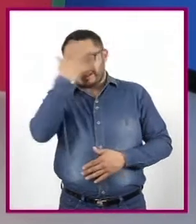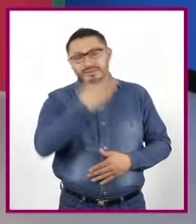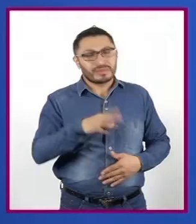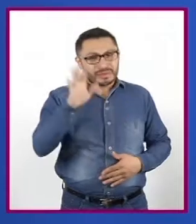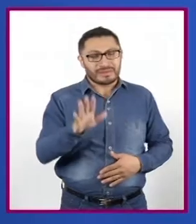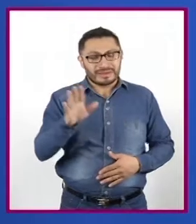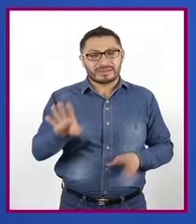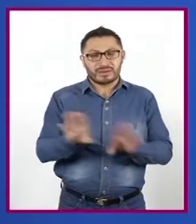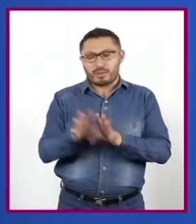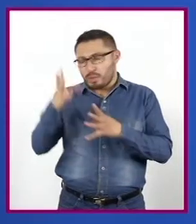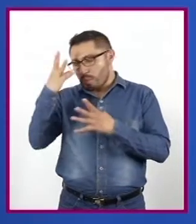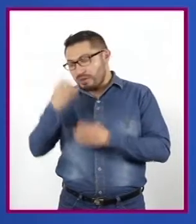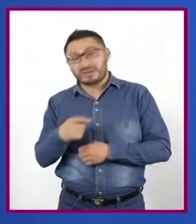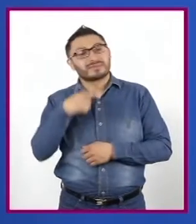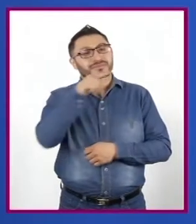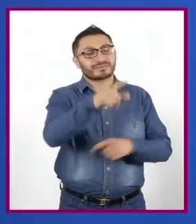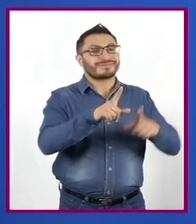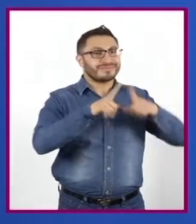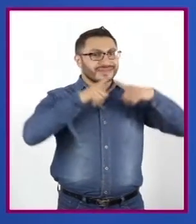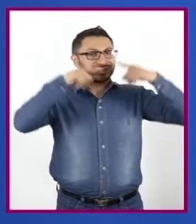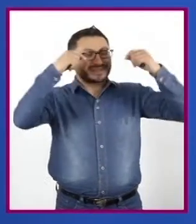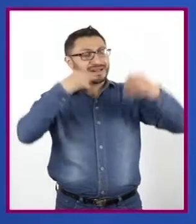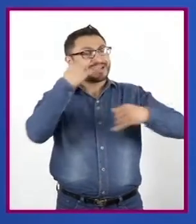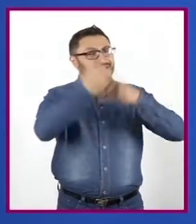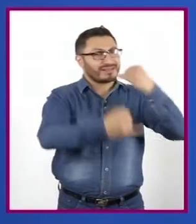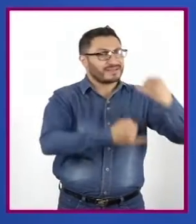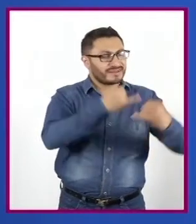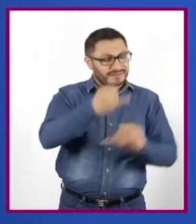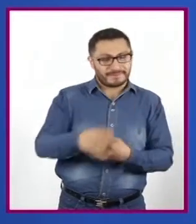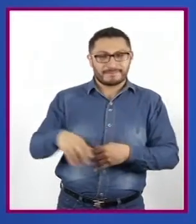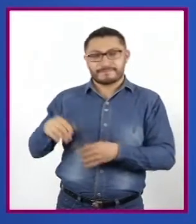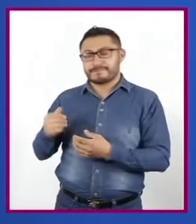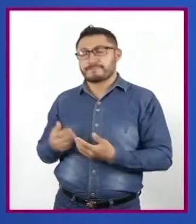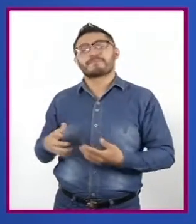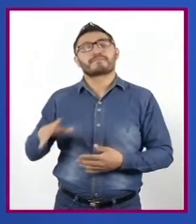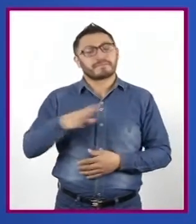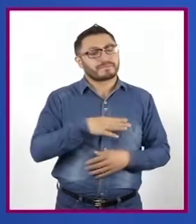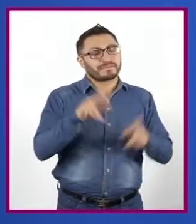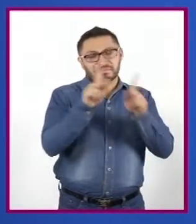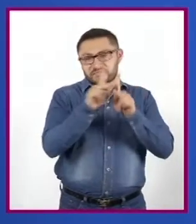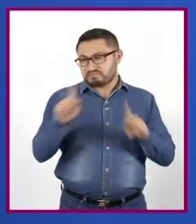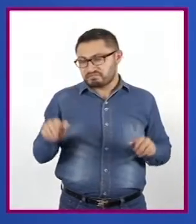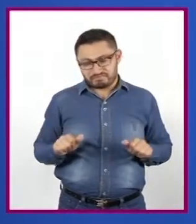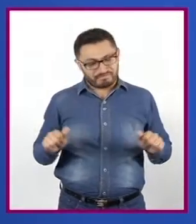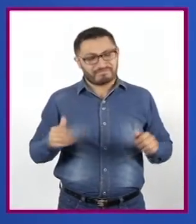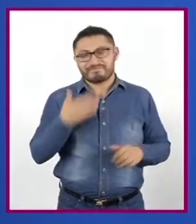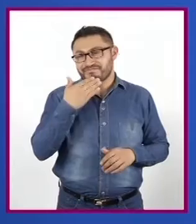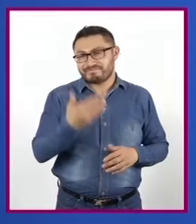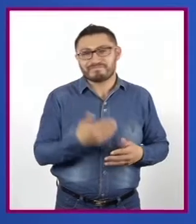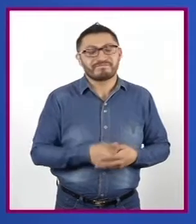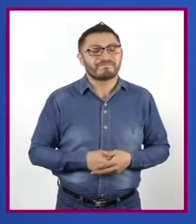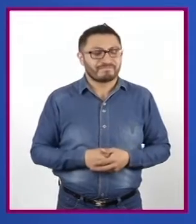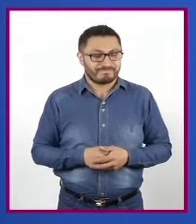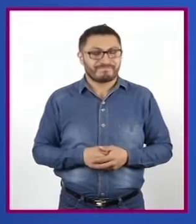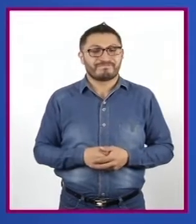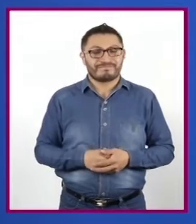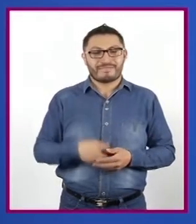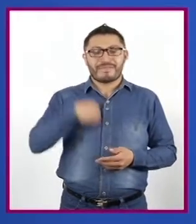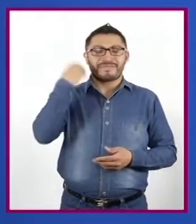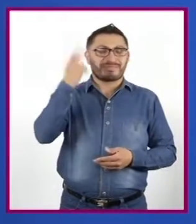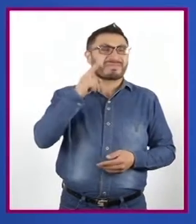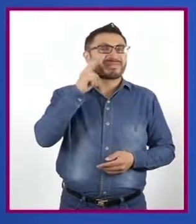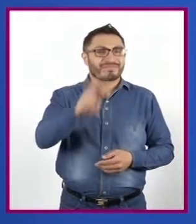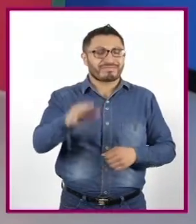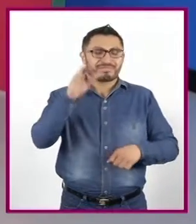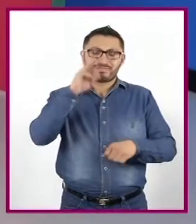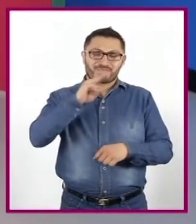sonrisa de Beatriz y los juegos de Martín me dan paz. Y ya quiero ver a